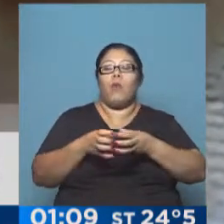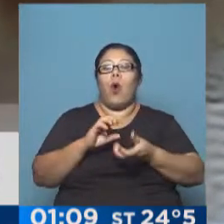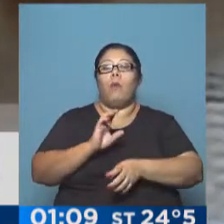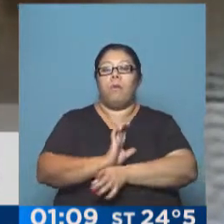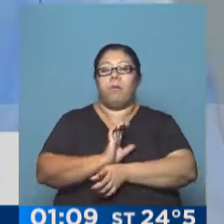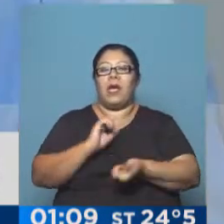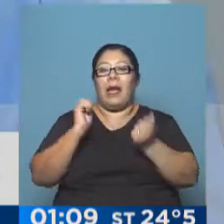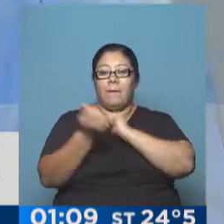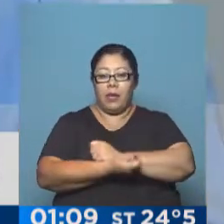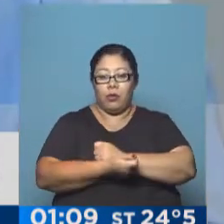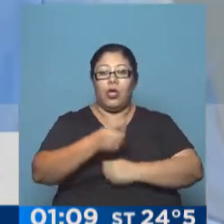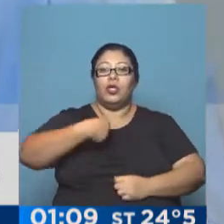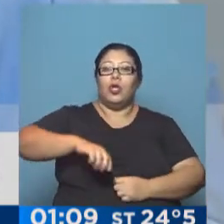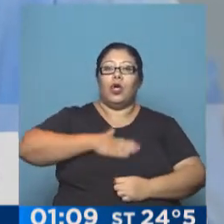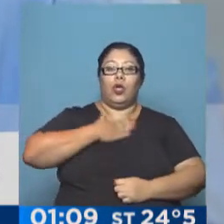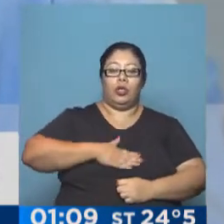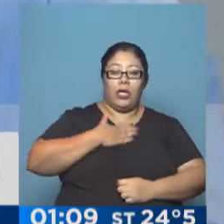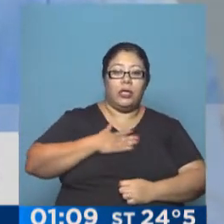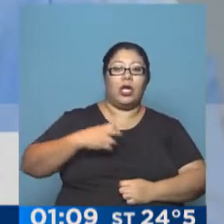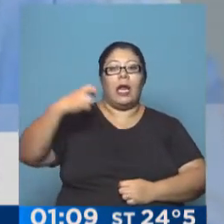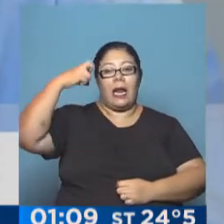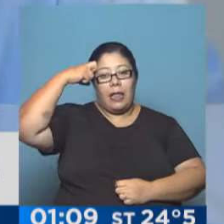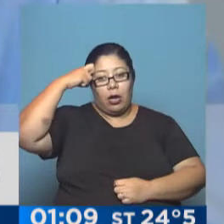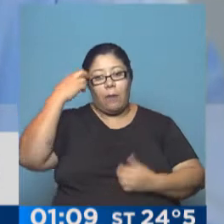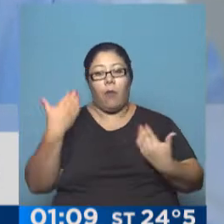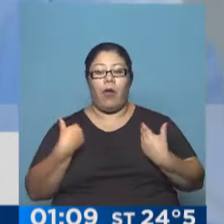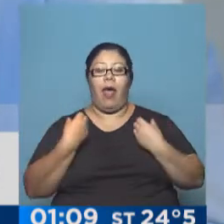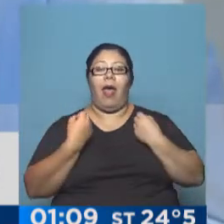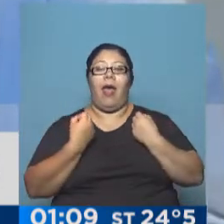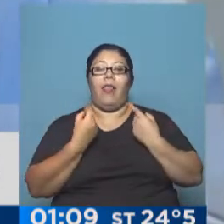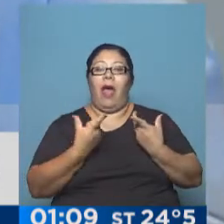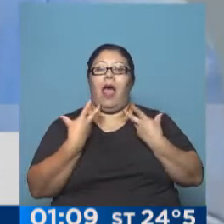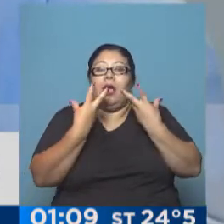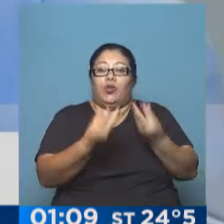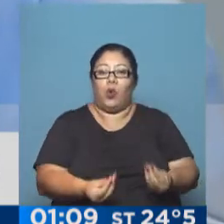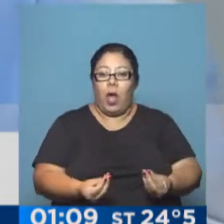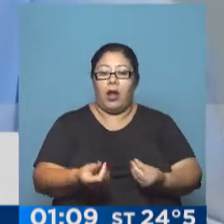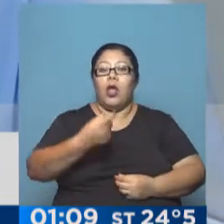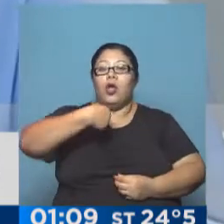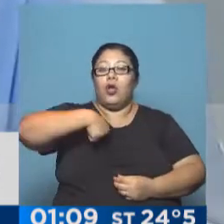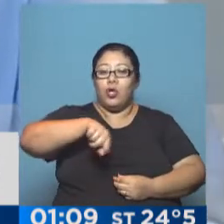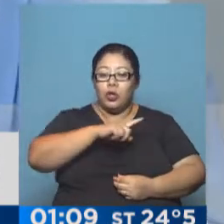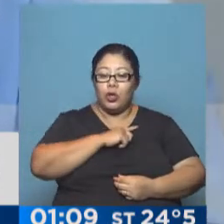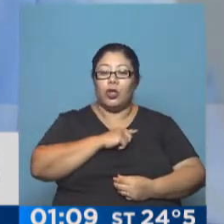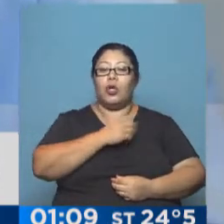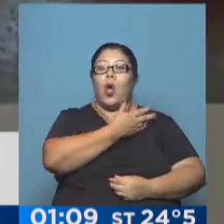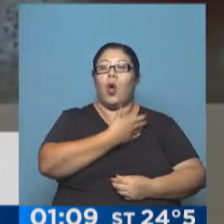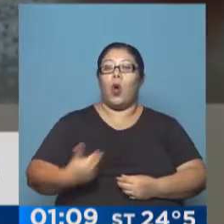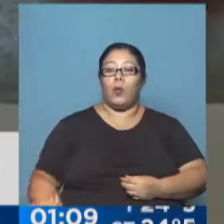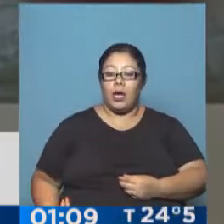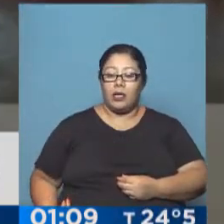muy entusiasmados también con que el radicalismo pueda ser su aporte. Nos sentimos partido de gobierno porque gobernamos